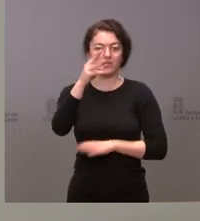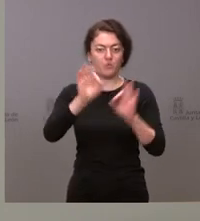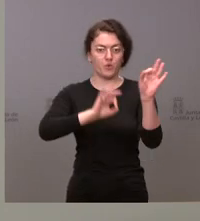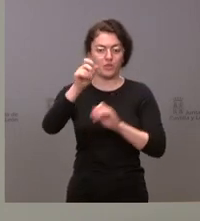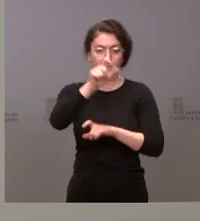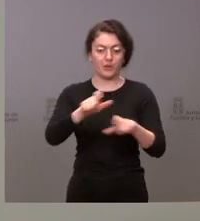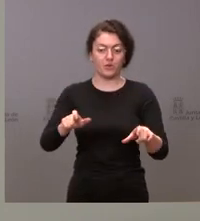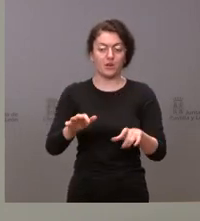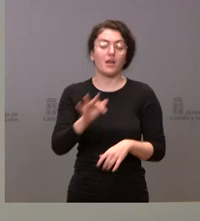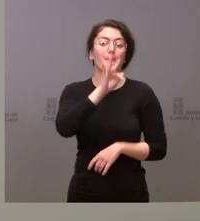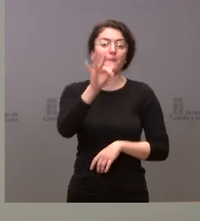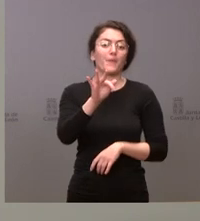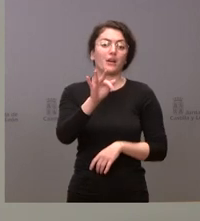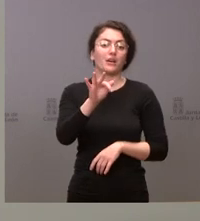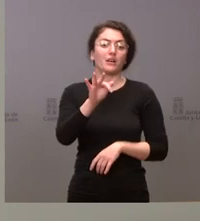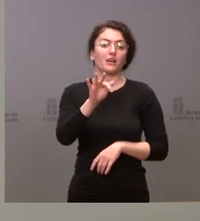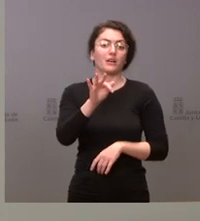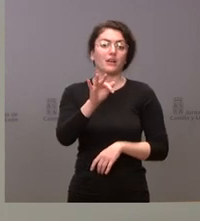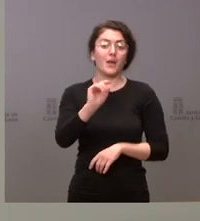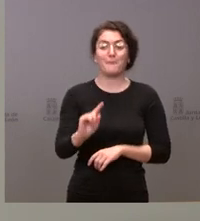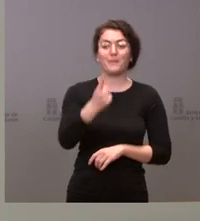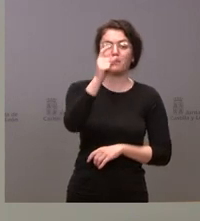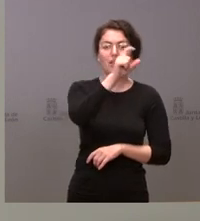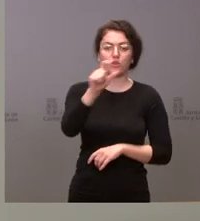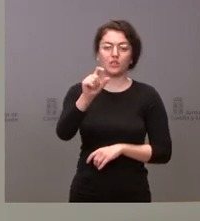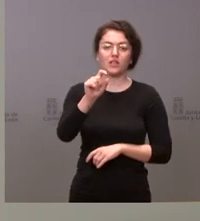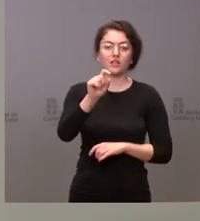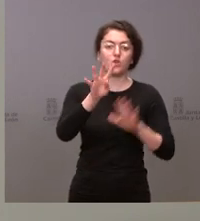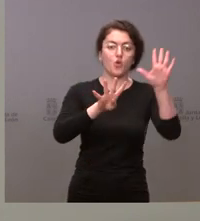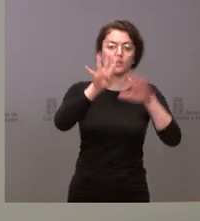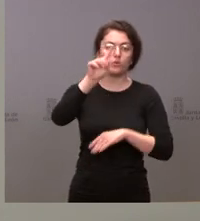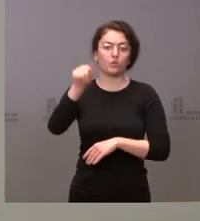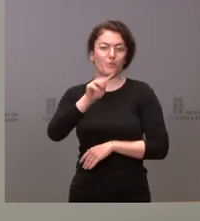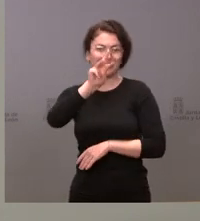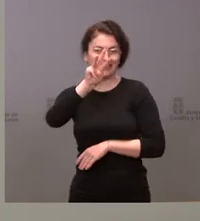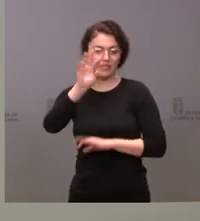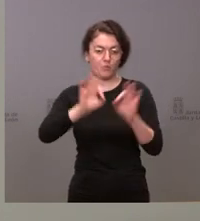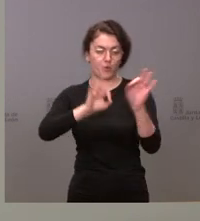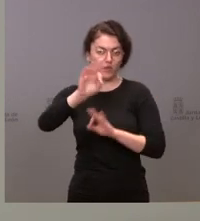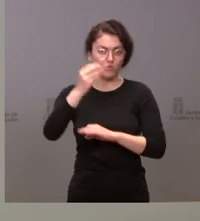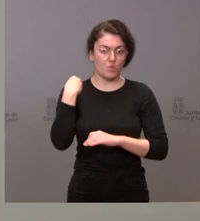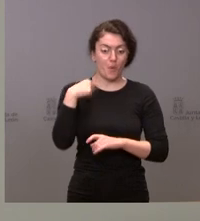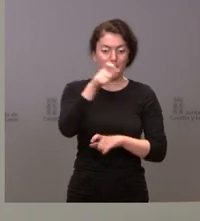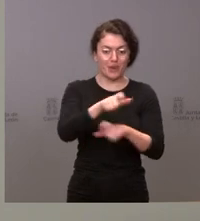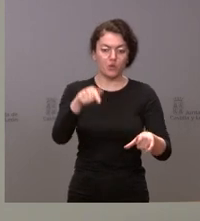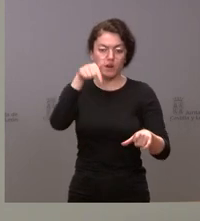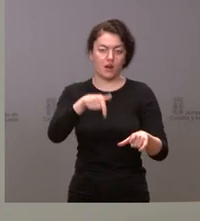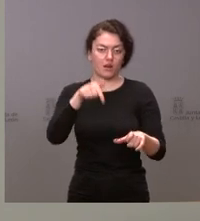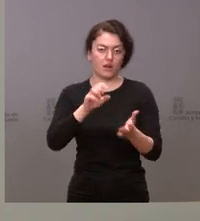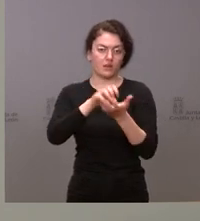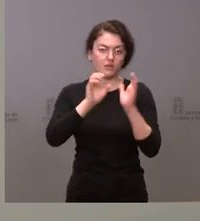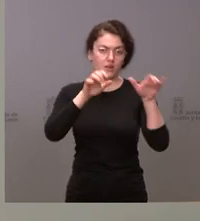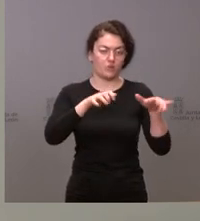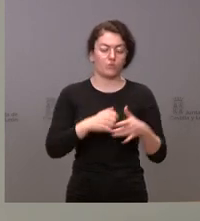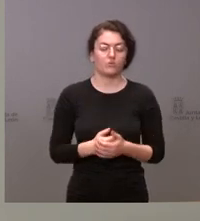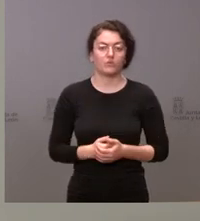completando el conjunto de las primeras dosis, el 94,3% de la población de nuestra comunidad autónoma.